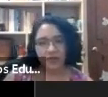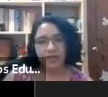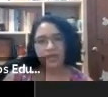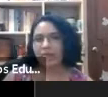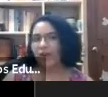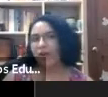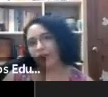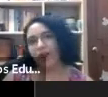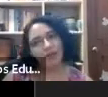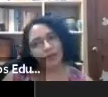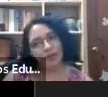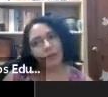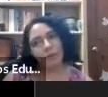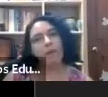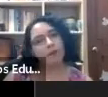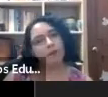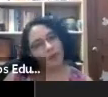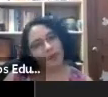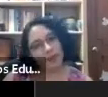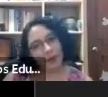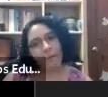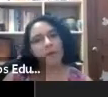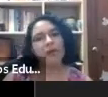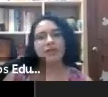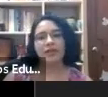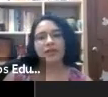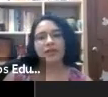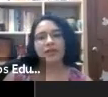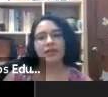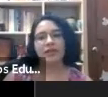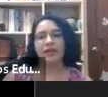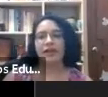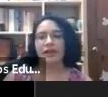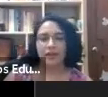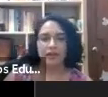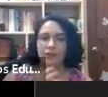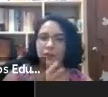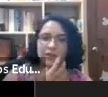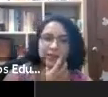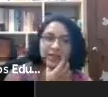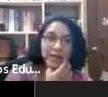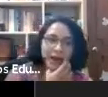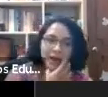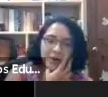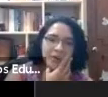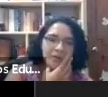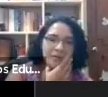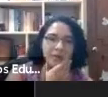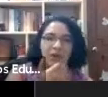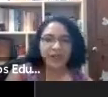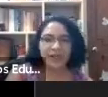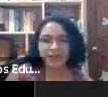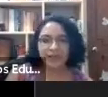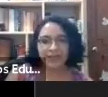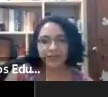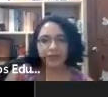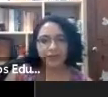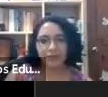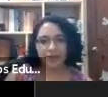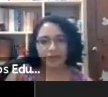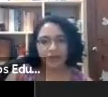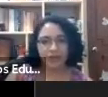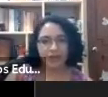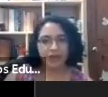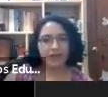que sortear? Y por el otro lado, justamente, ¿cómo es que, eh, todo este trabajo, como, como alguien que quiere